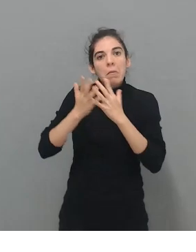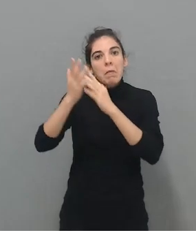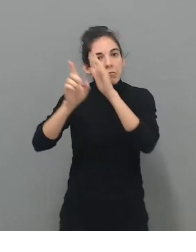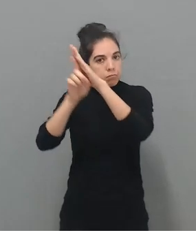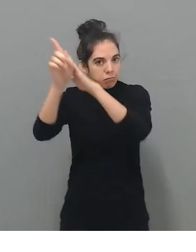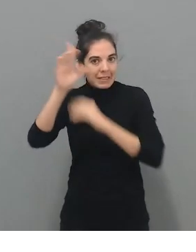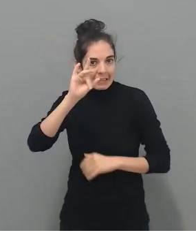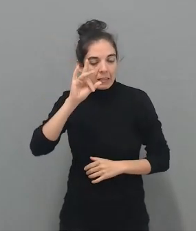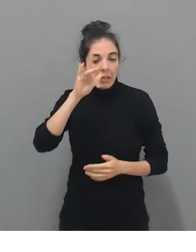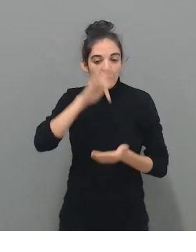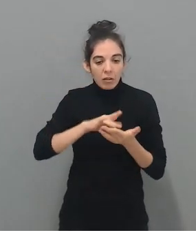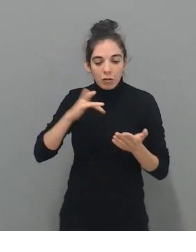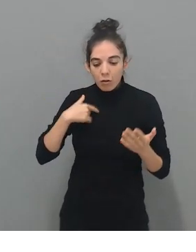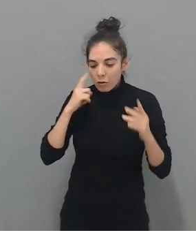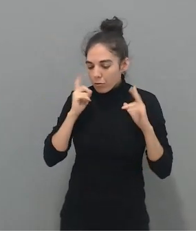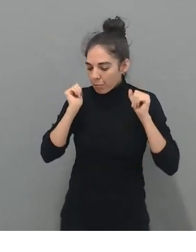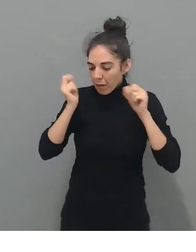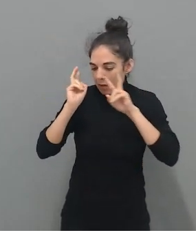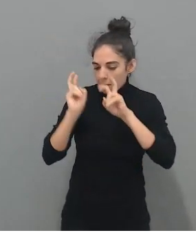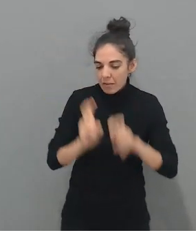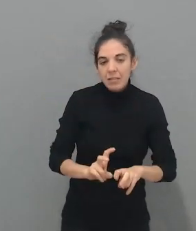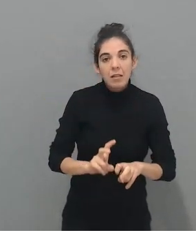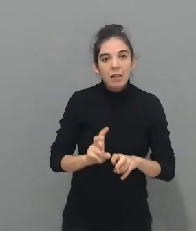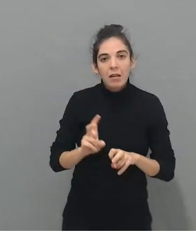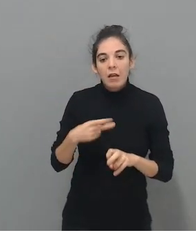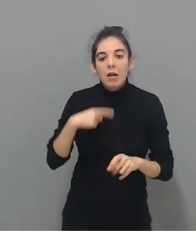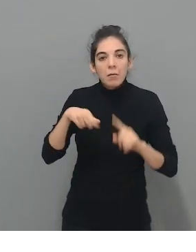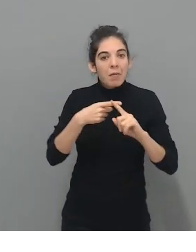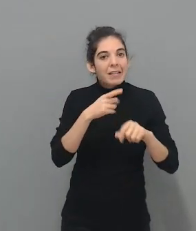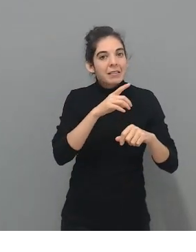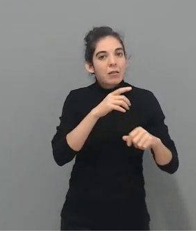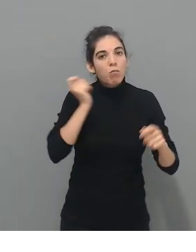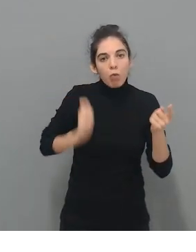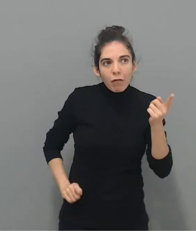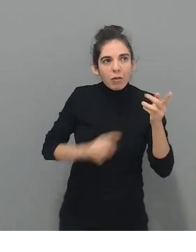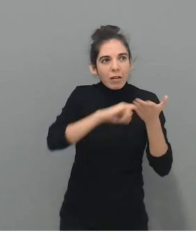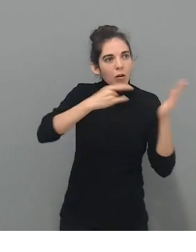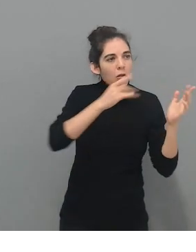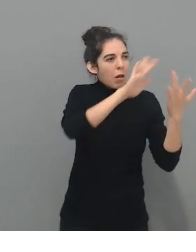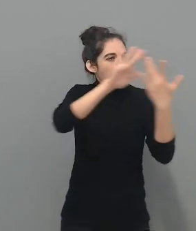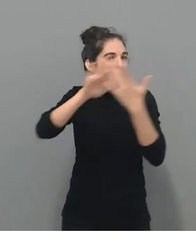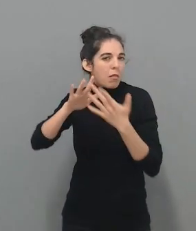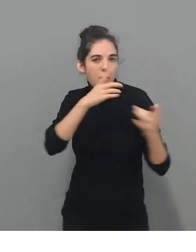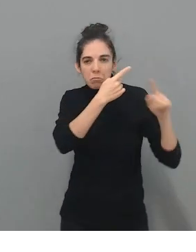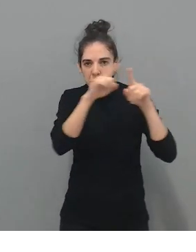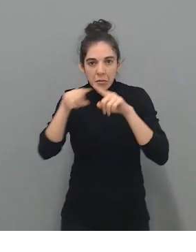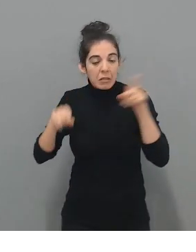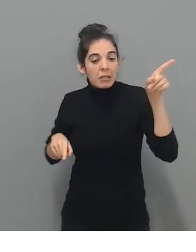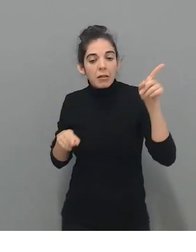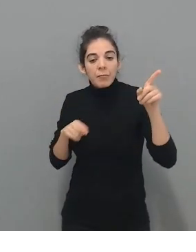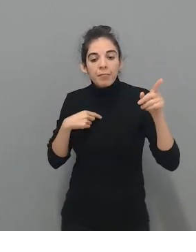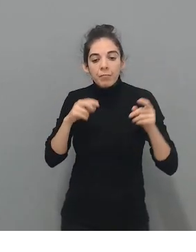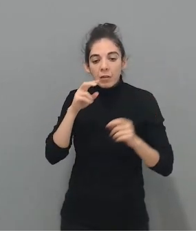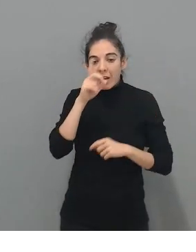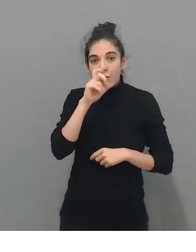empecé a ponerme en contacto con diferentes profesionales de la tecnología. Y en 2018 no se escuchaba